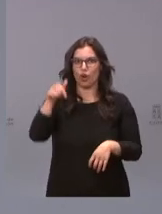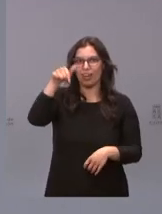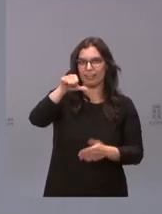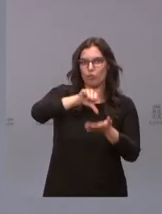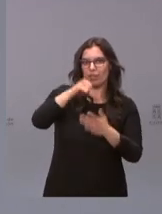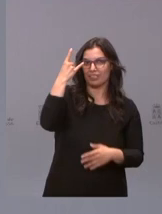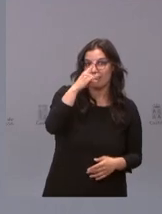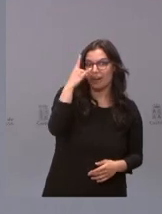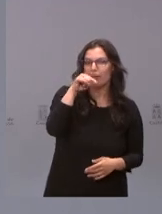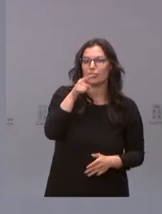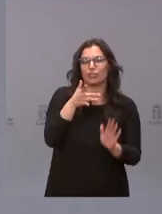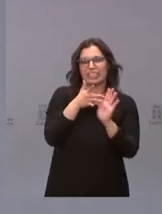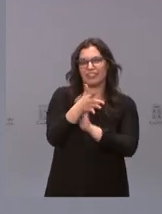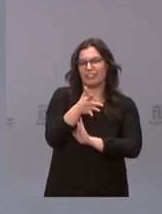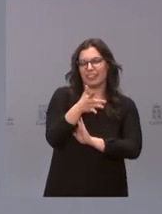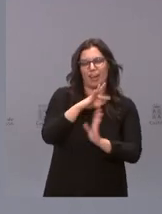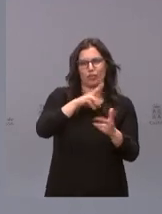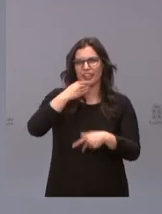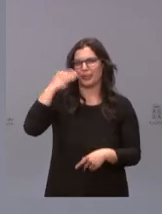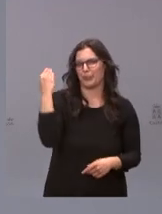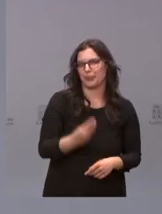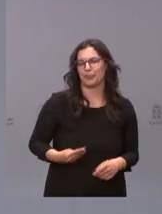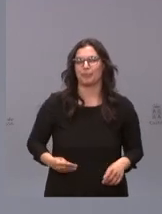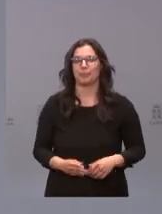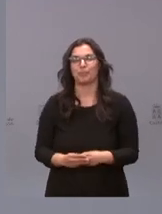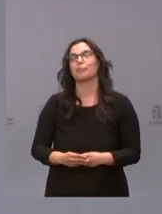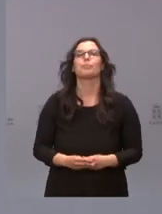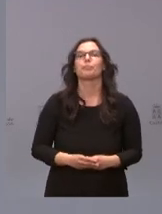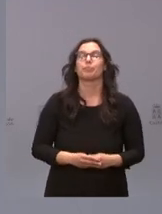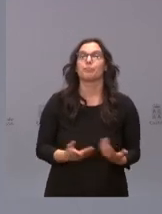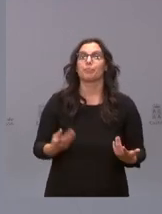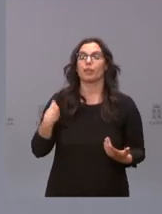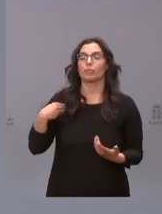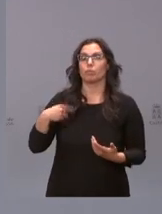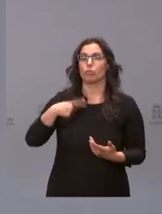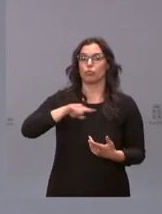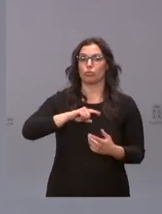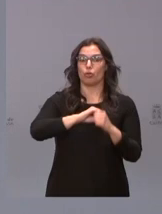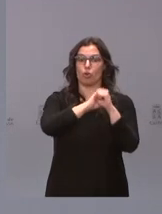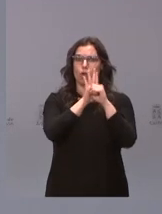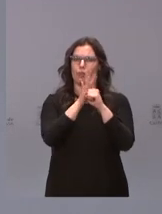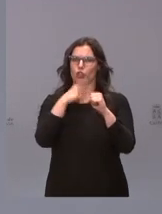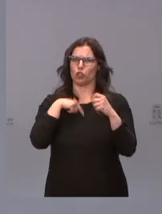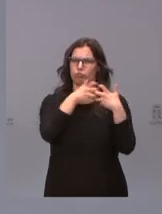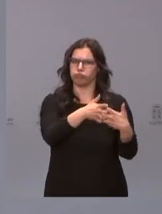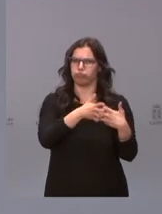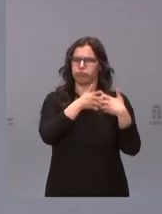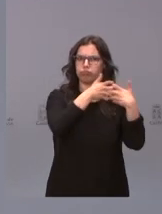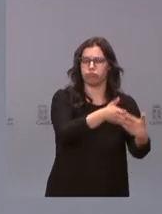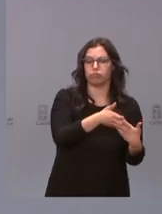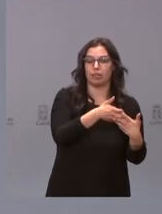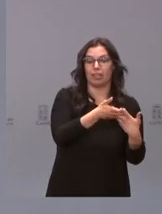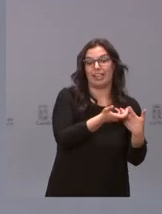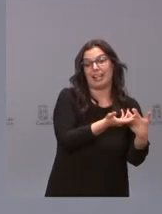en Salamanca, es una excelente noticia. Igual que le estamos plantando cara a COVID, no nos podemos